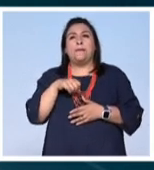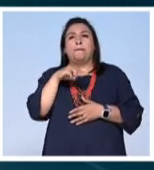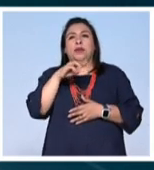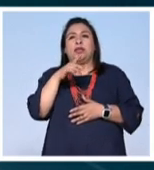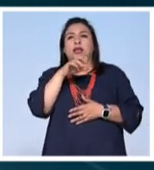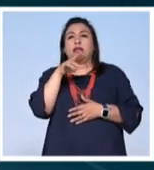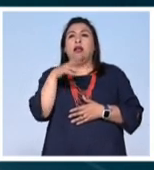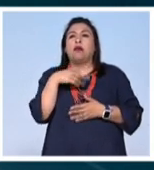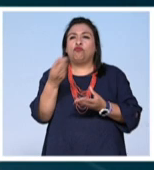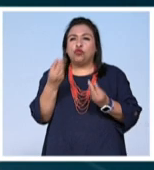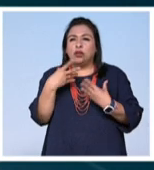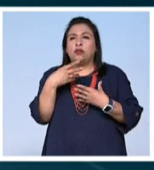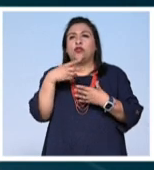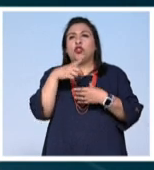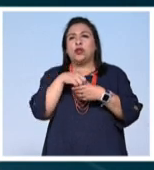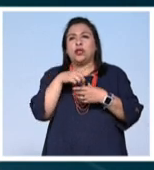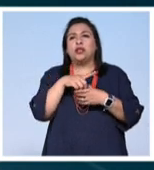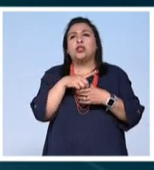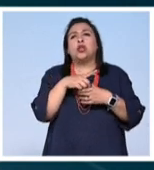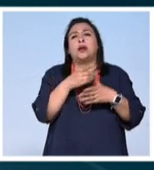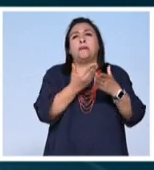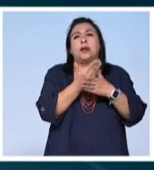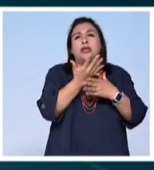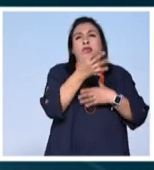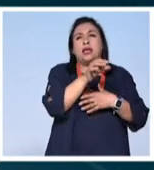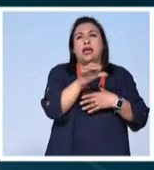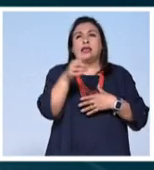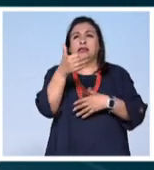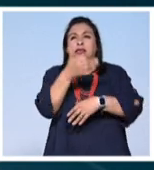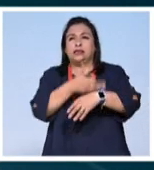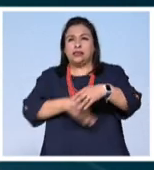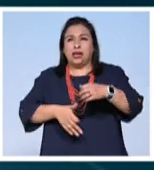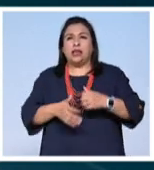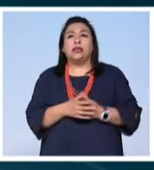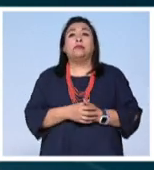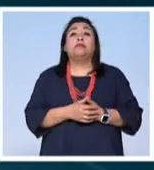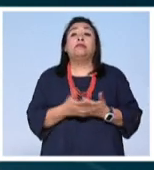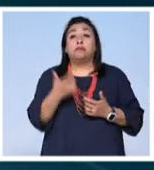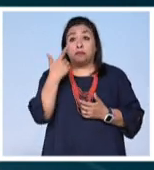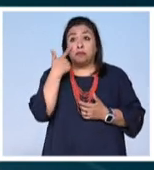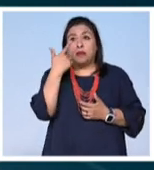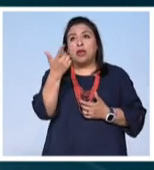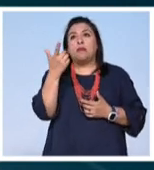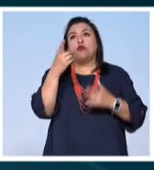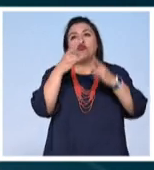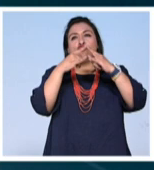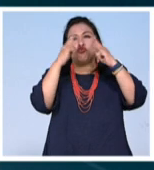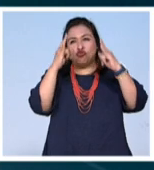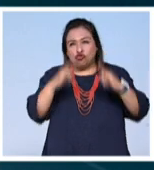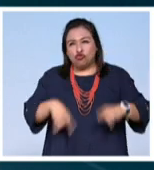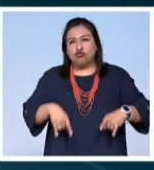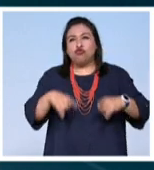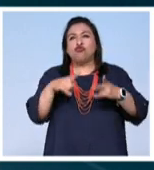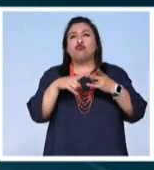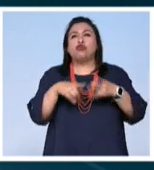se reciben donaciones de 10 de la mañana a 6 de la tarde. Estamos viendo tiendas de campaña,